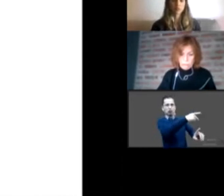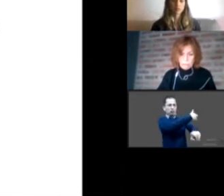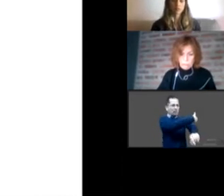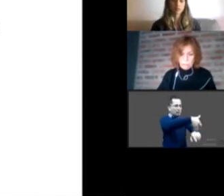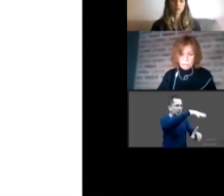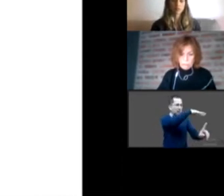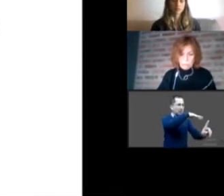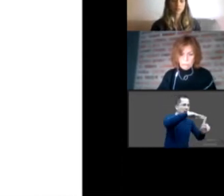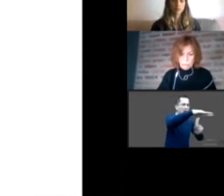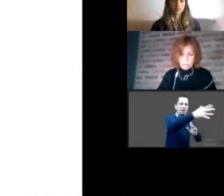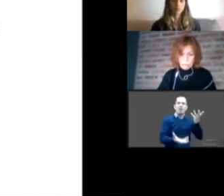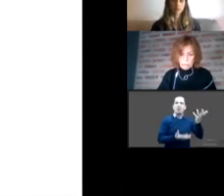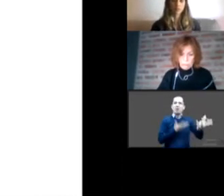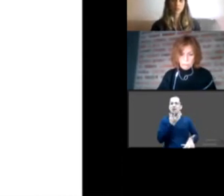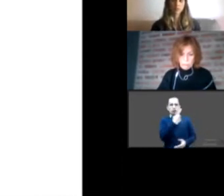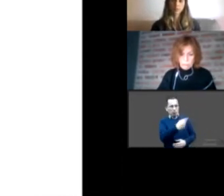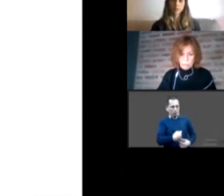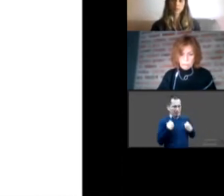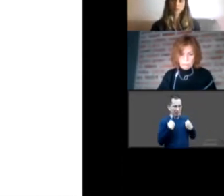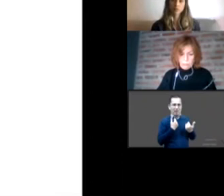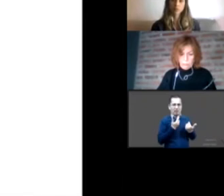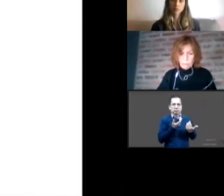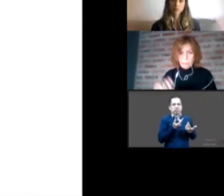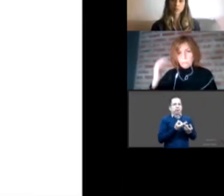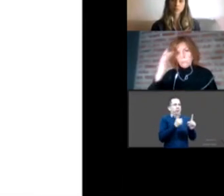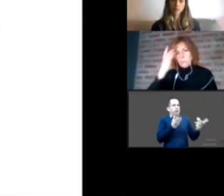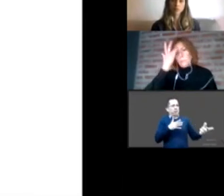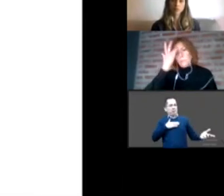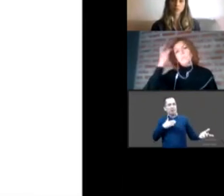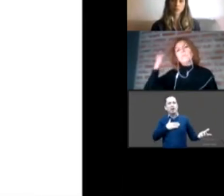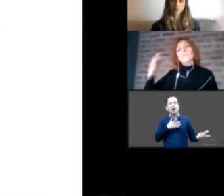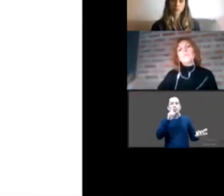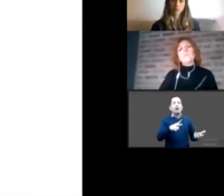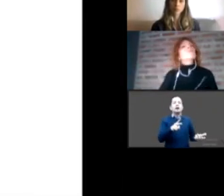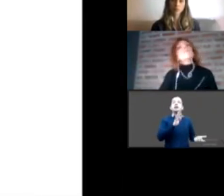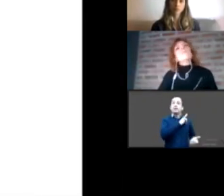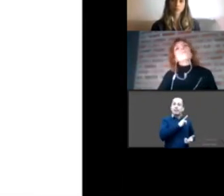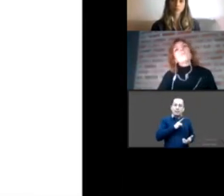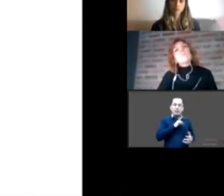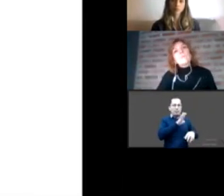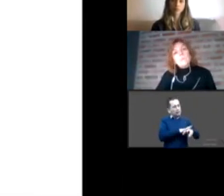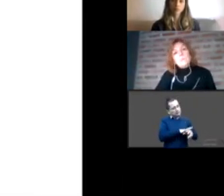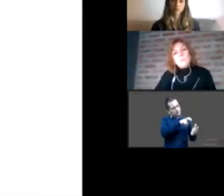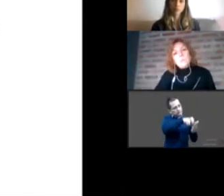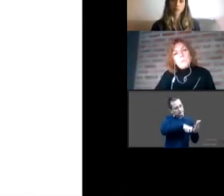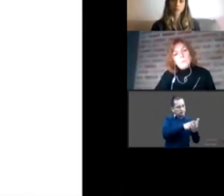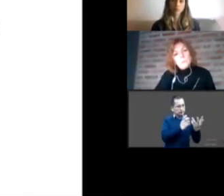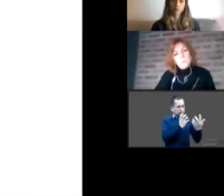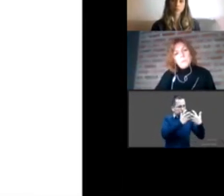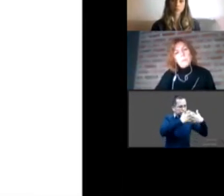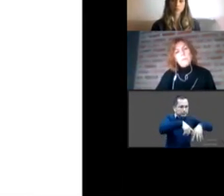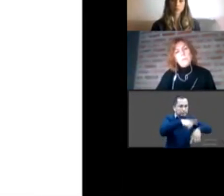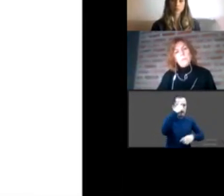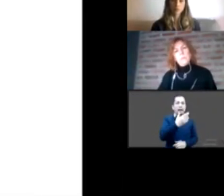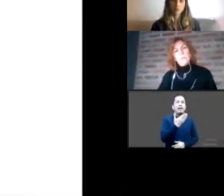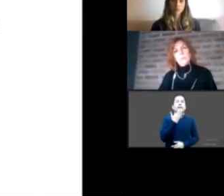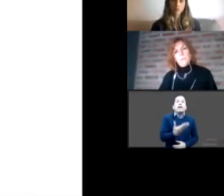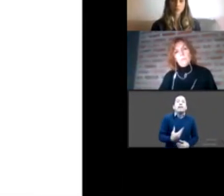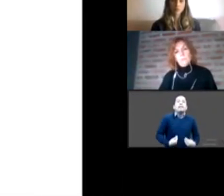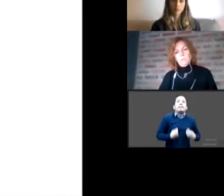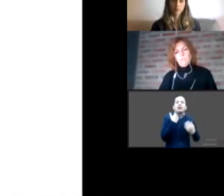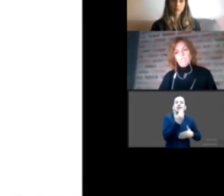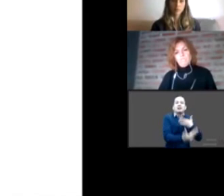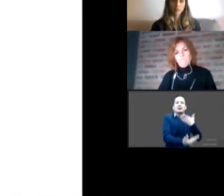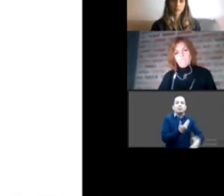el tejido resulta muy complejo y con múltiples afectos encontrados